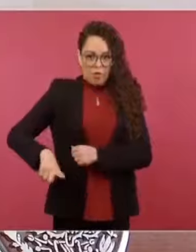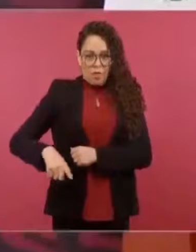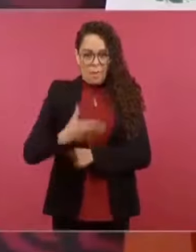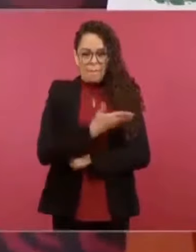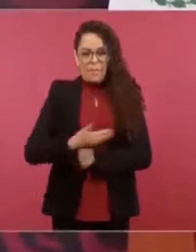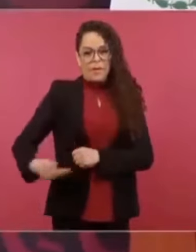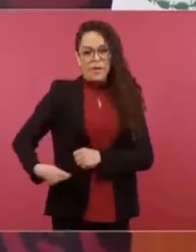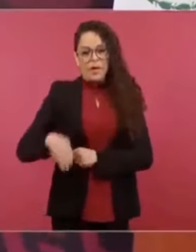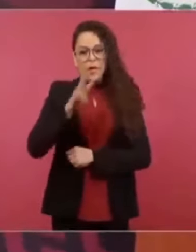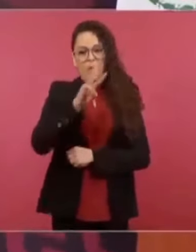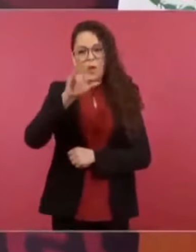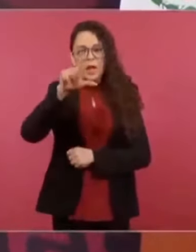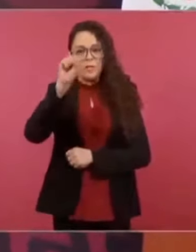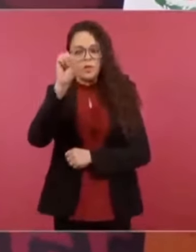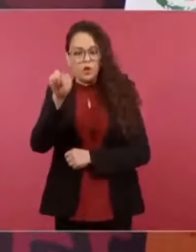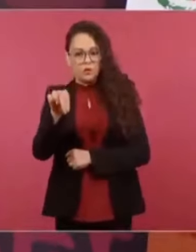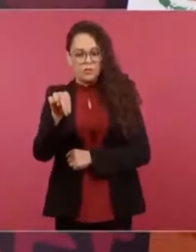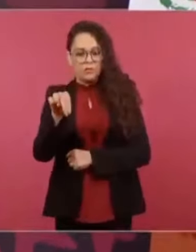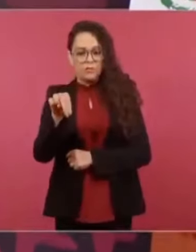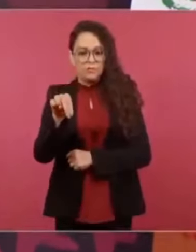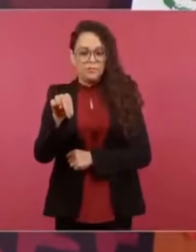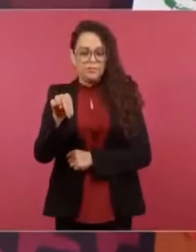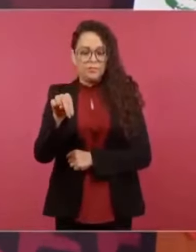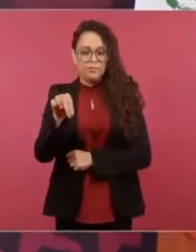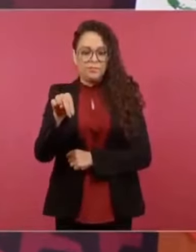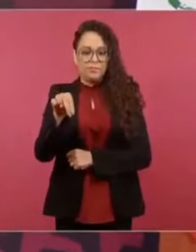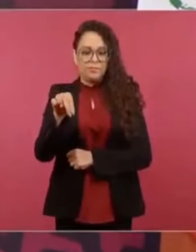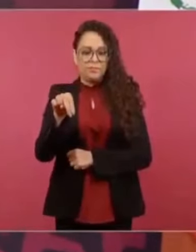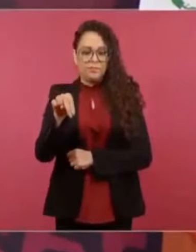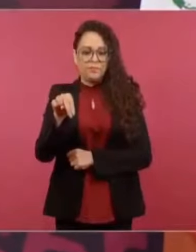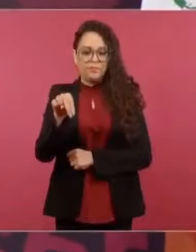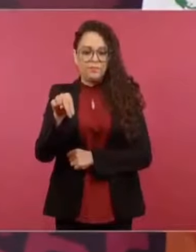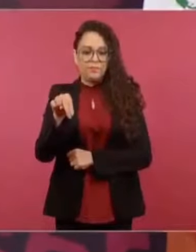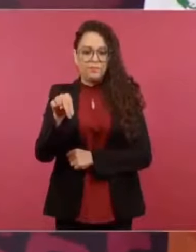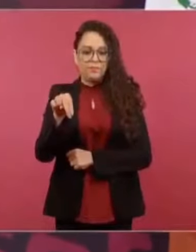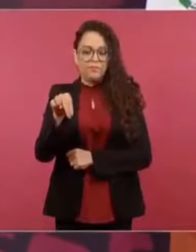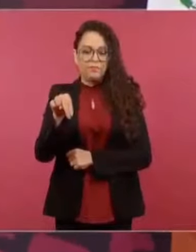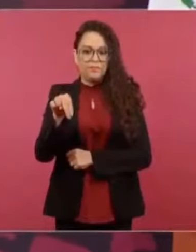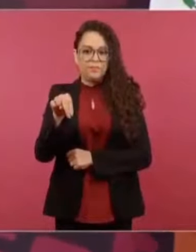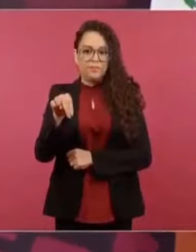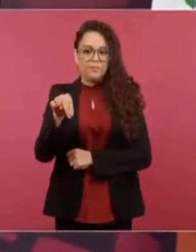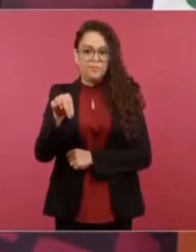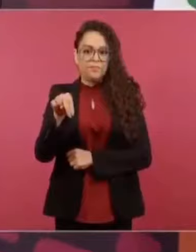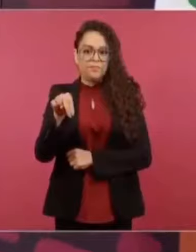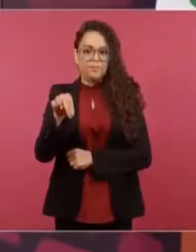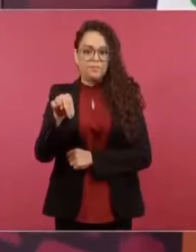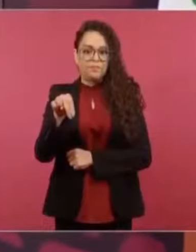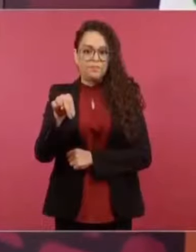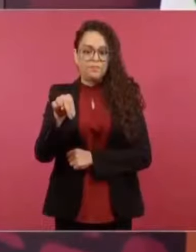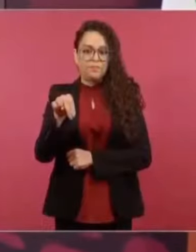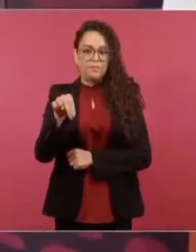De cómo se valieron de